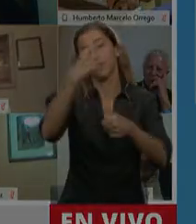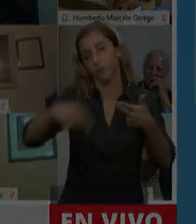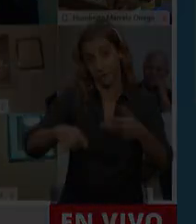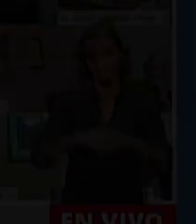diputado.